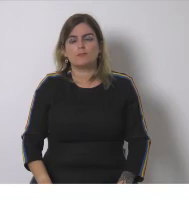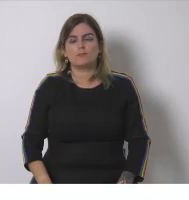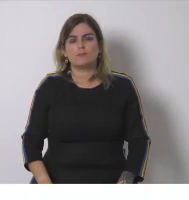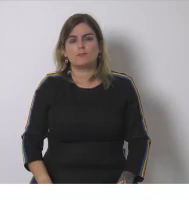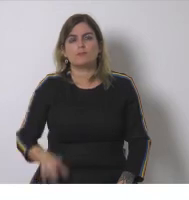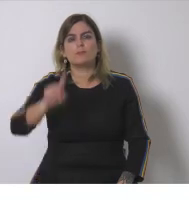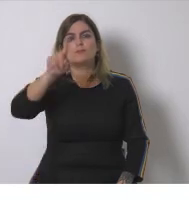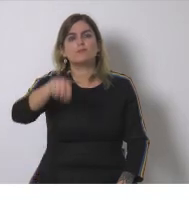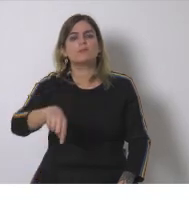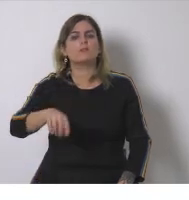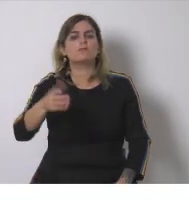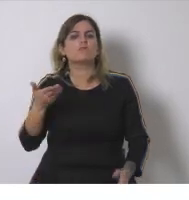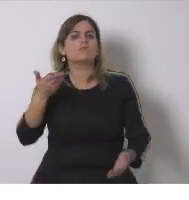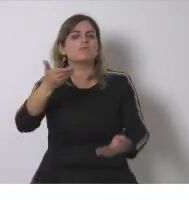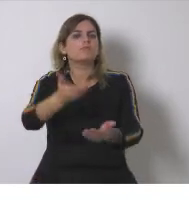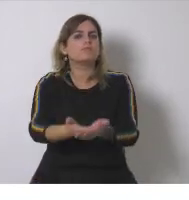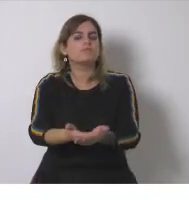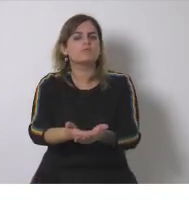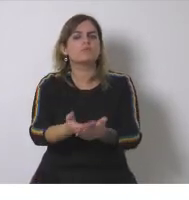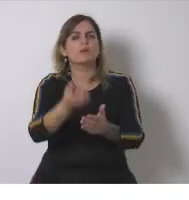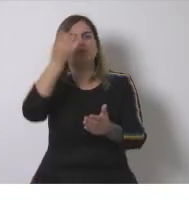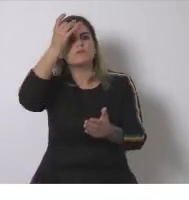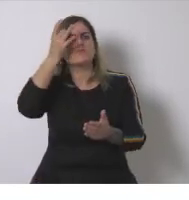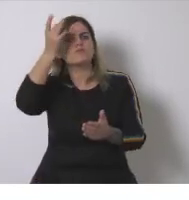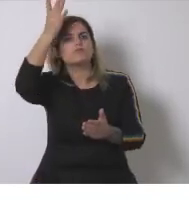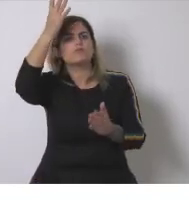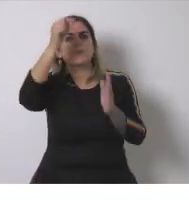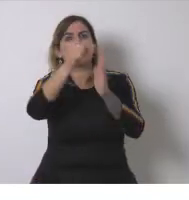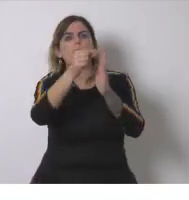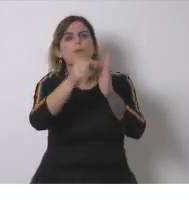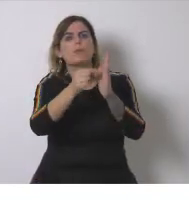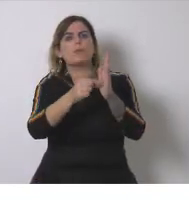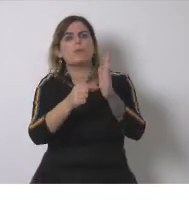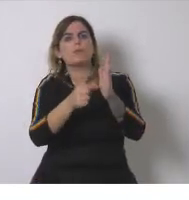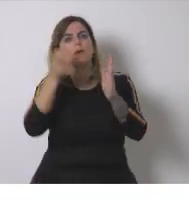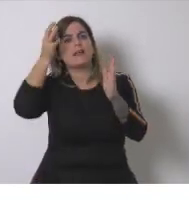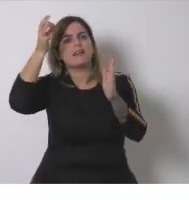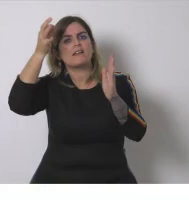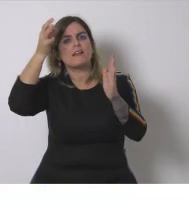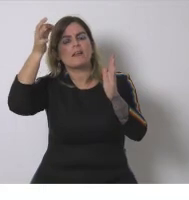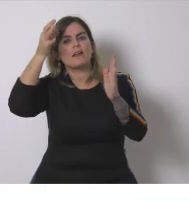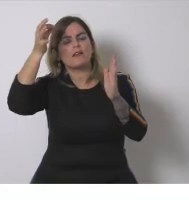también quería plantear si es posible establecer principios